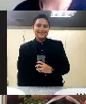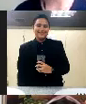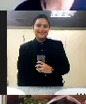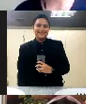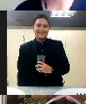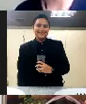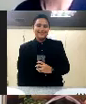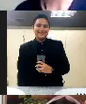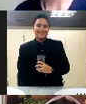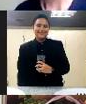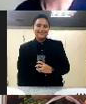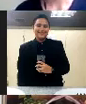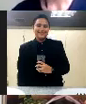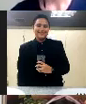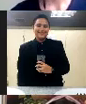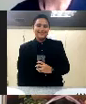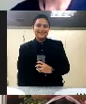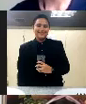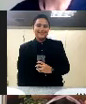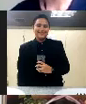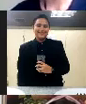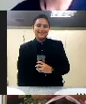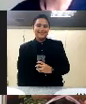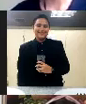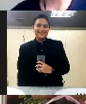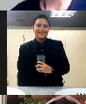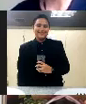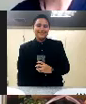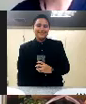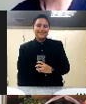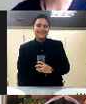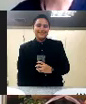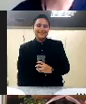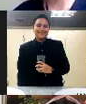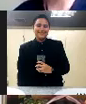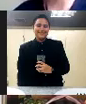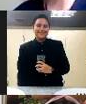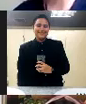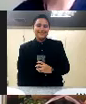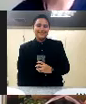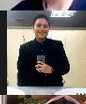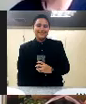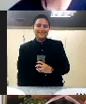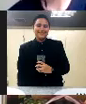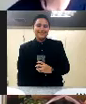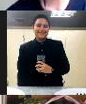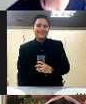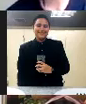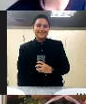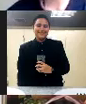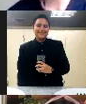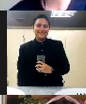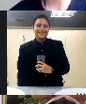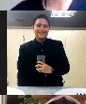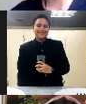Listo, continuamos. Bueno, ahora sí vamos a la primera parte. Esta soy yo, soy Claudia Rosero, como